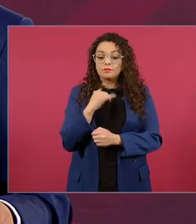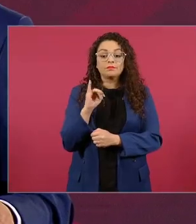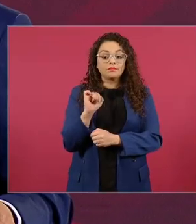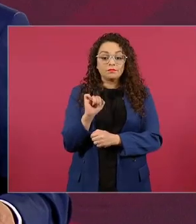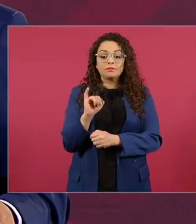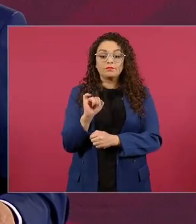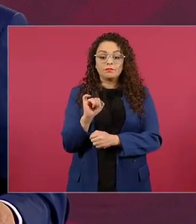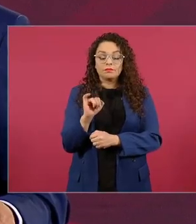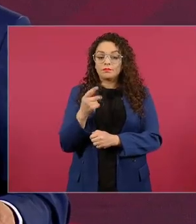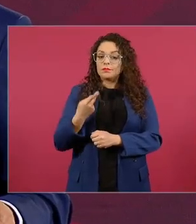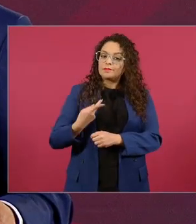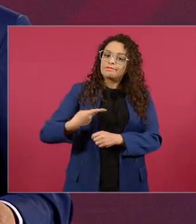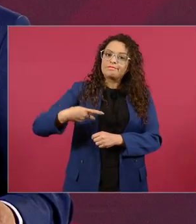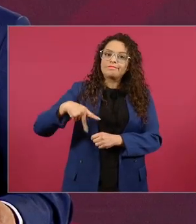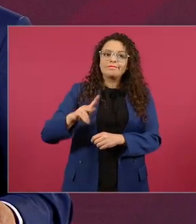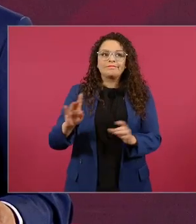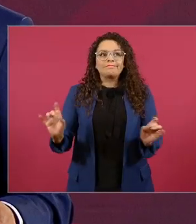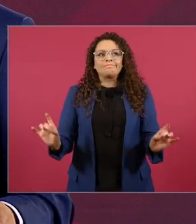lamentablemente